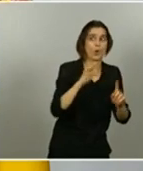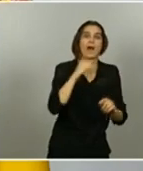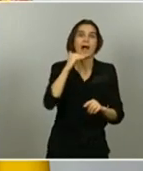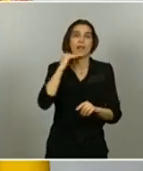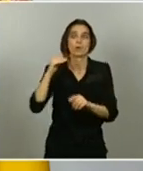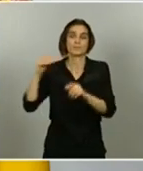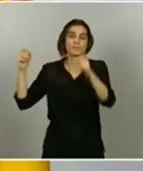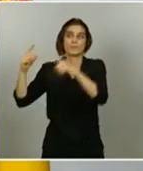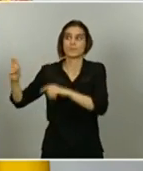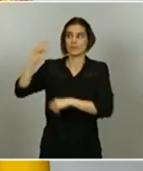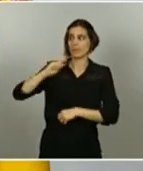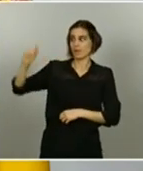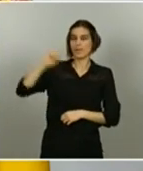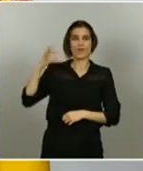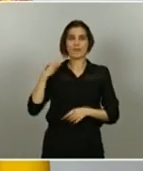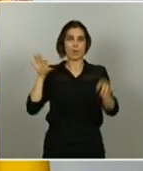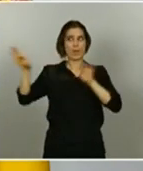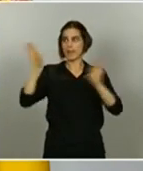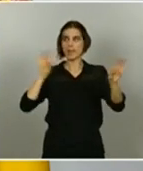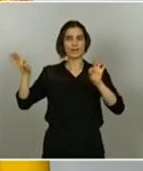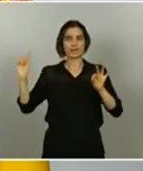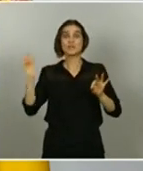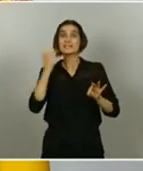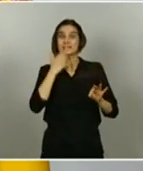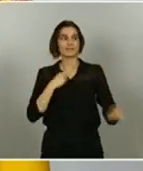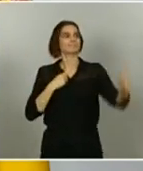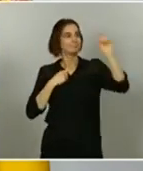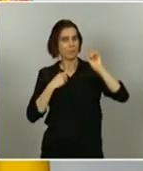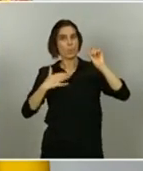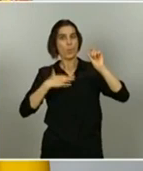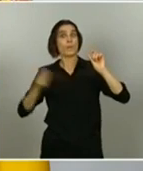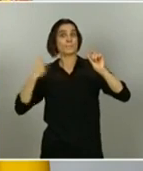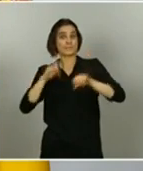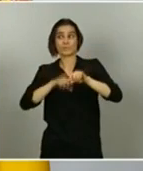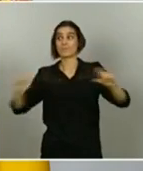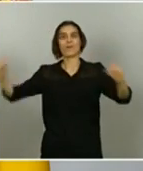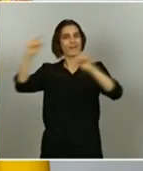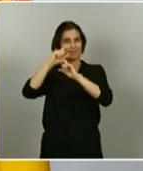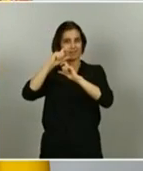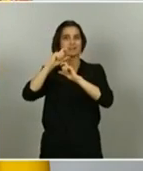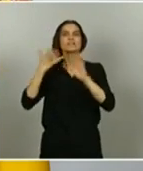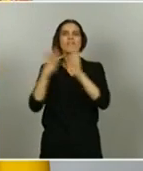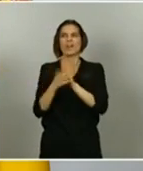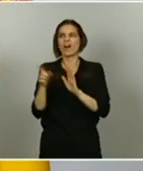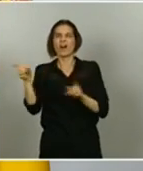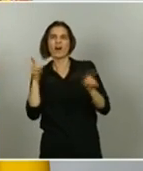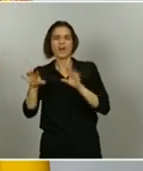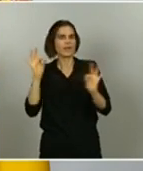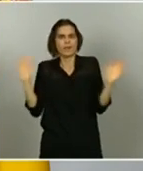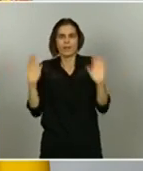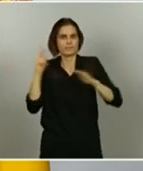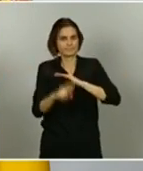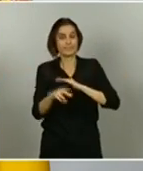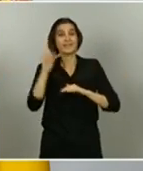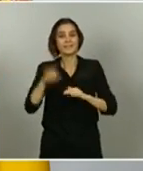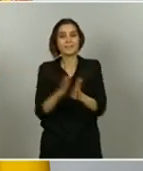ingreso mínimo vital sea compatible con otros ingresos, se evita el dilema y, por lo tanto, se incentiva, esto es muy importante, a que las personas